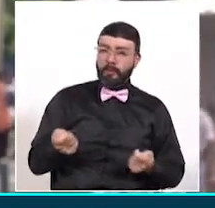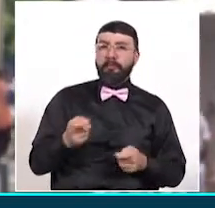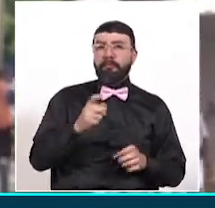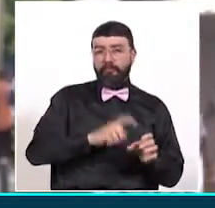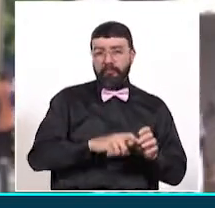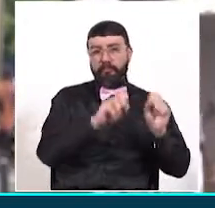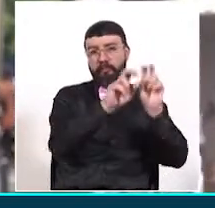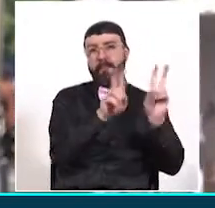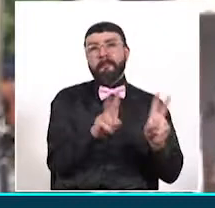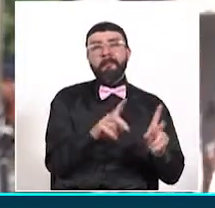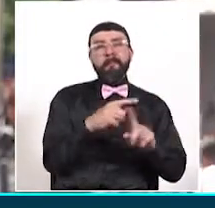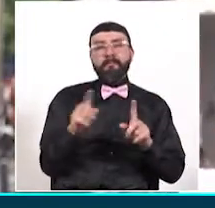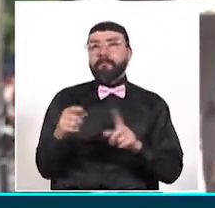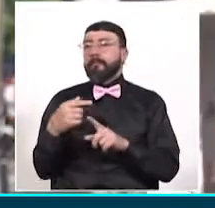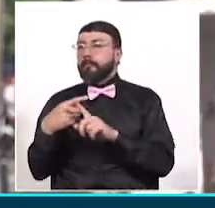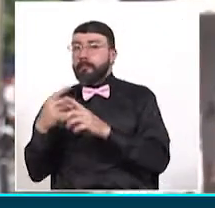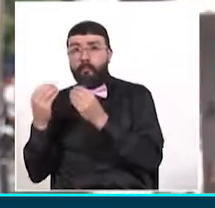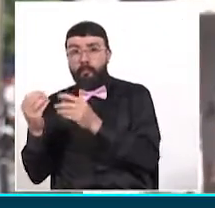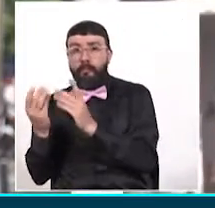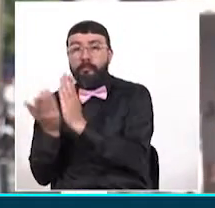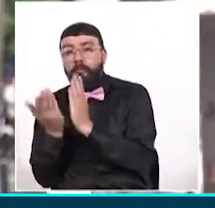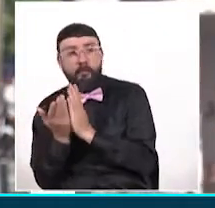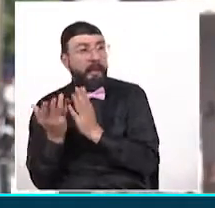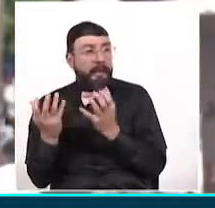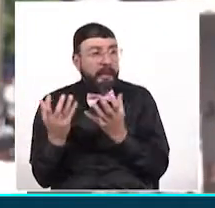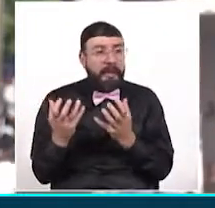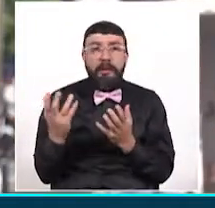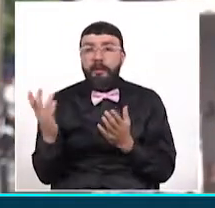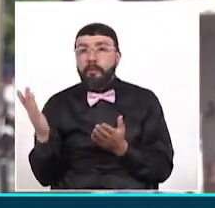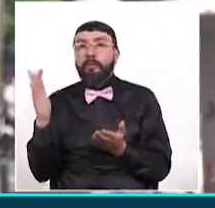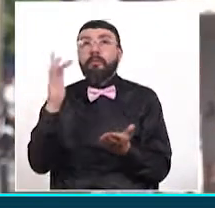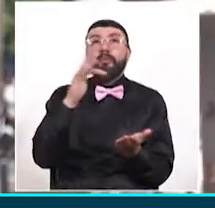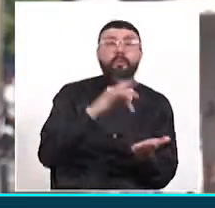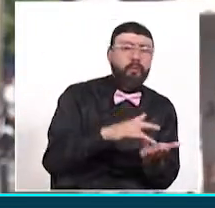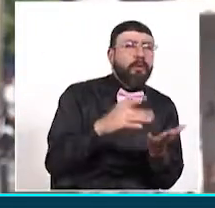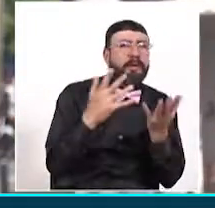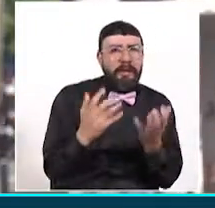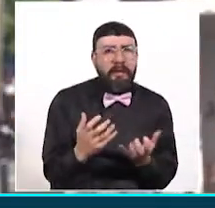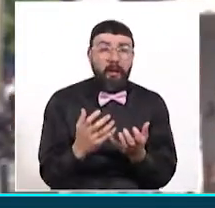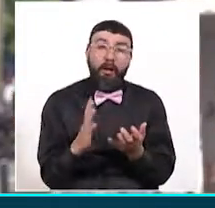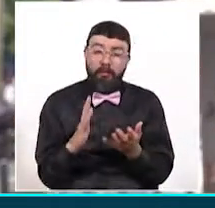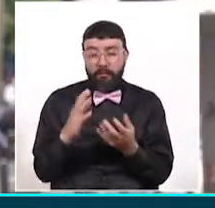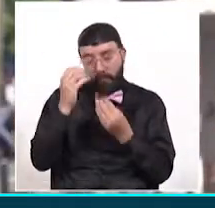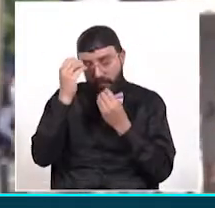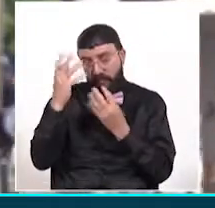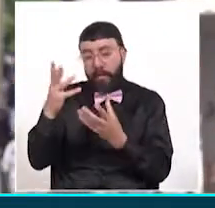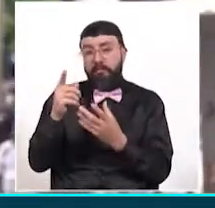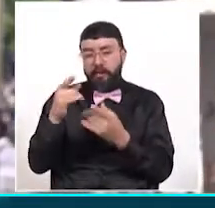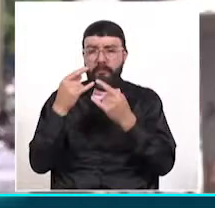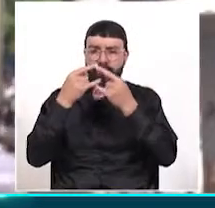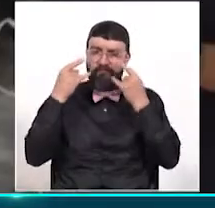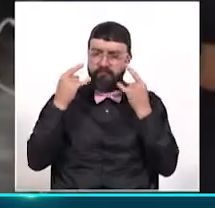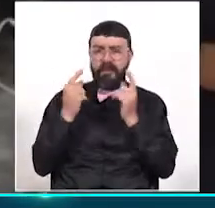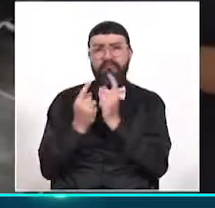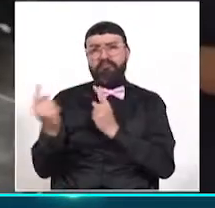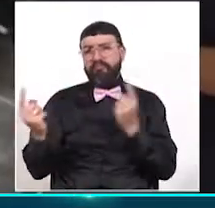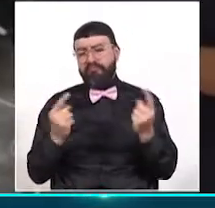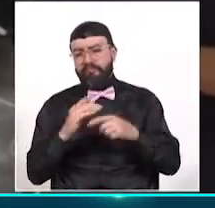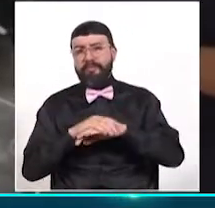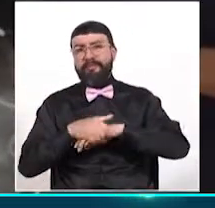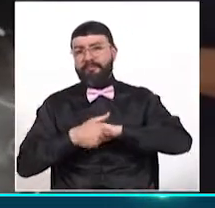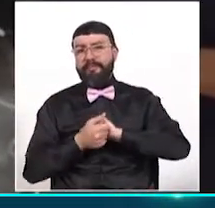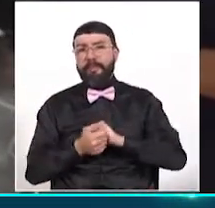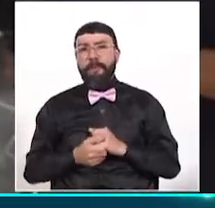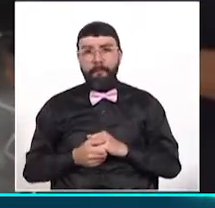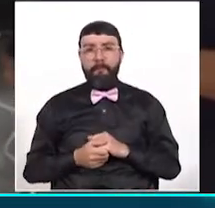Sin embargo, muchos estudiantes están a la expectativa de regresar a las instituciones acatando los protocolos de bioseguridad. En los